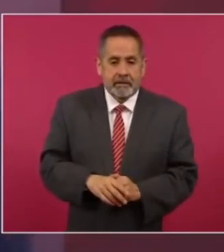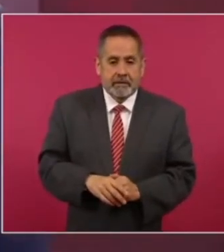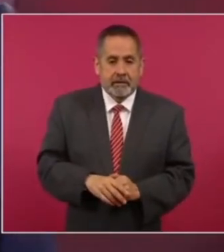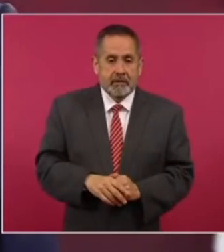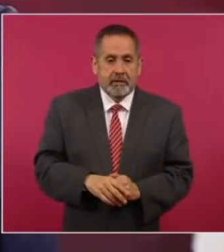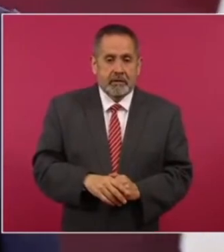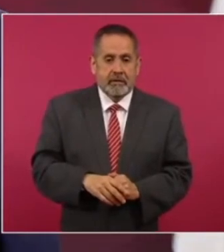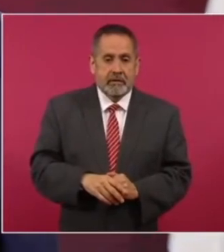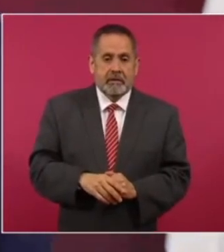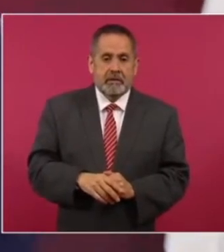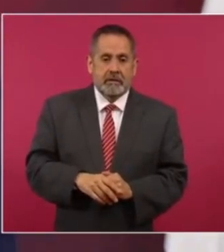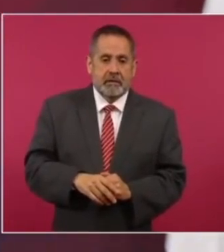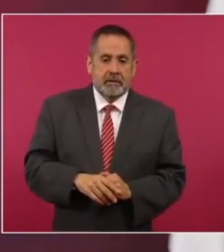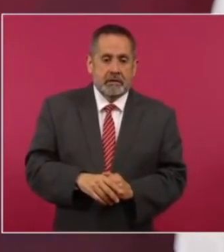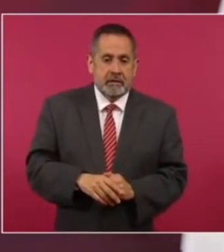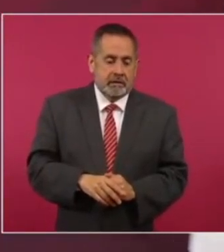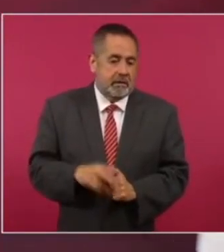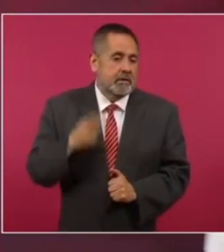los amigos